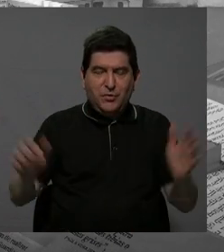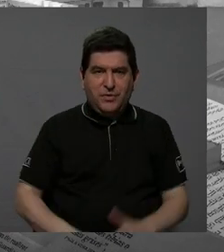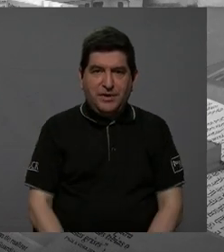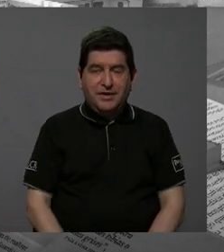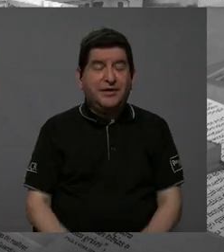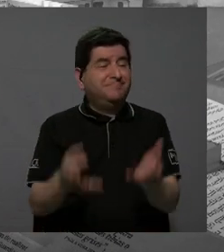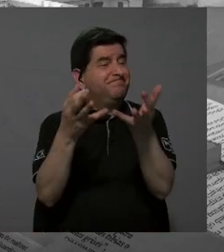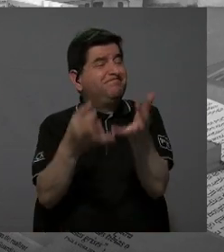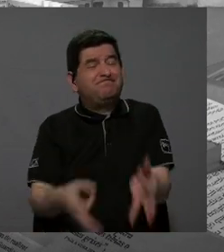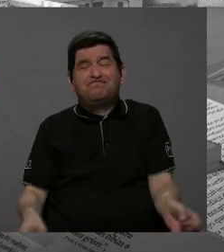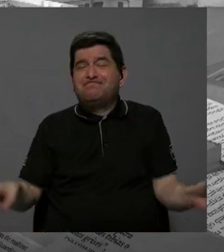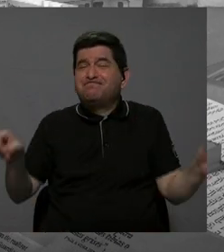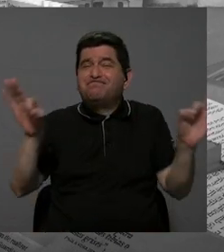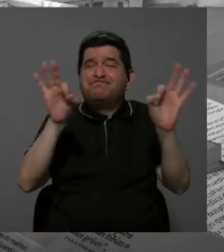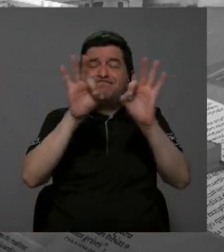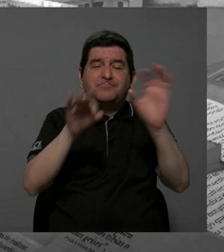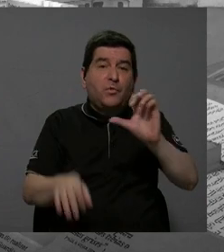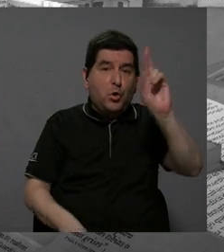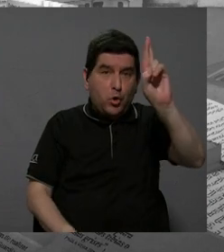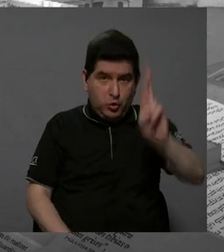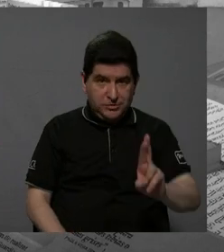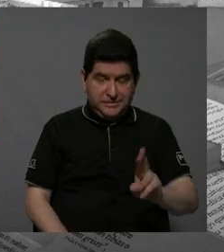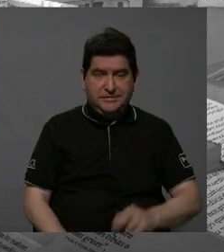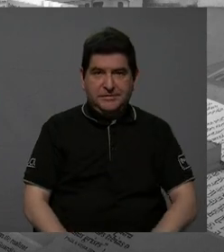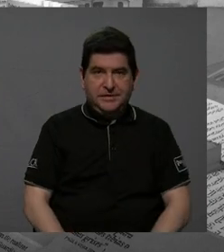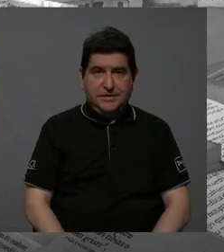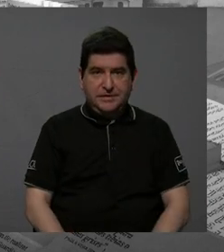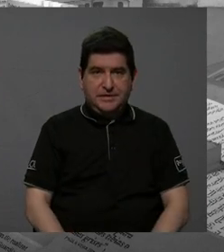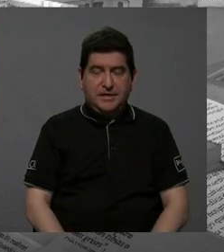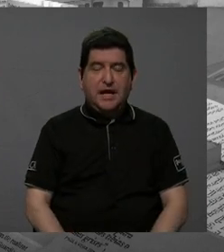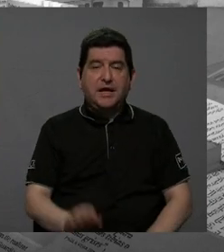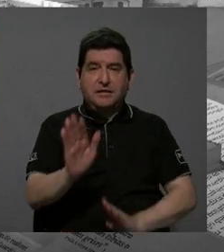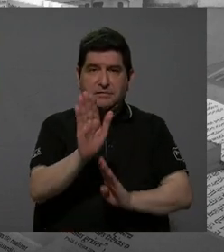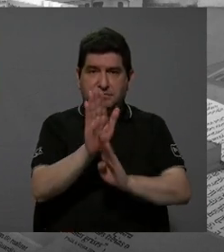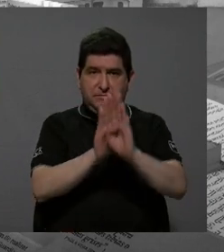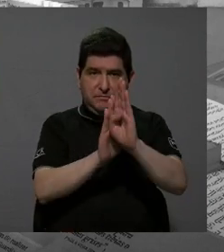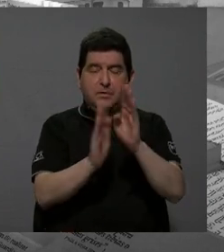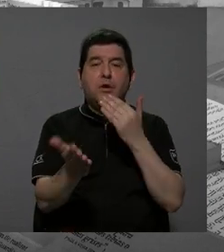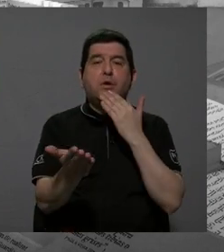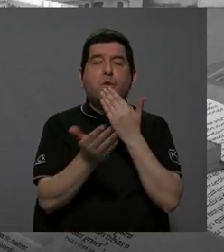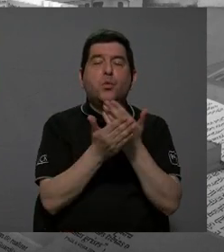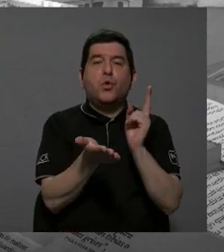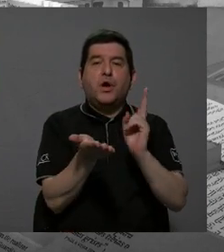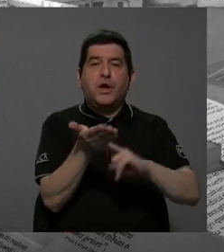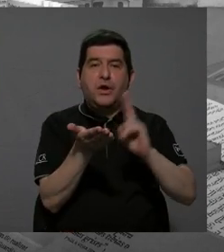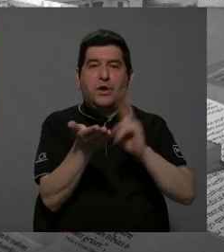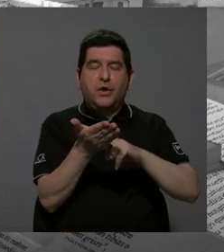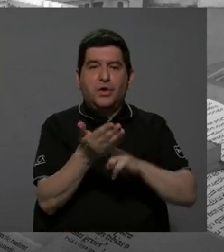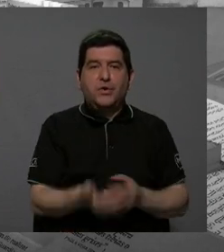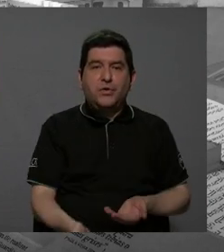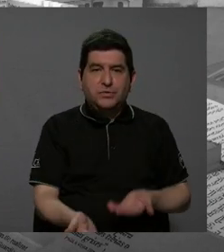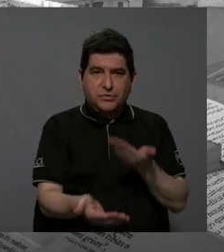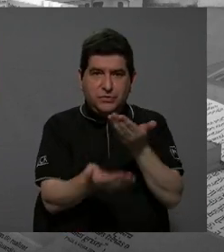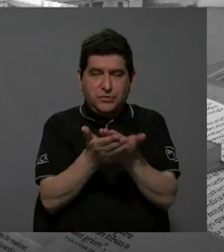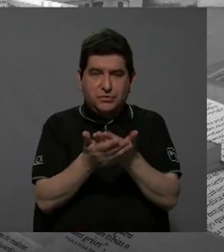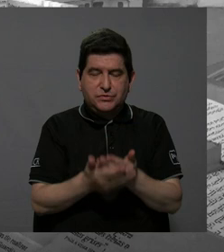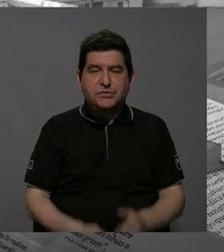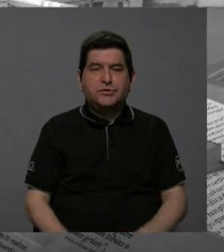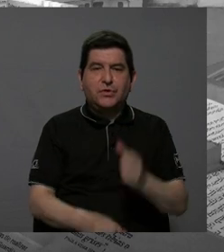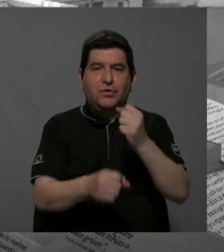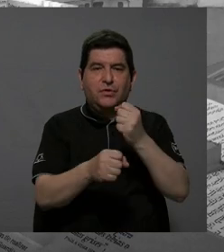que es fundamental que Costa Rica pueda desarrollar buenos contratos de concesión de obra pública.